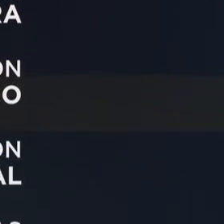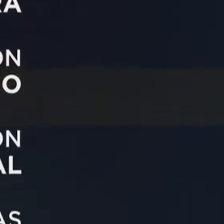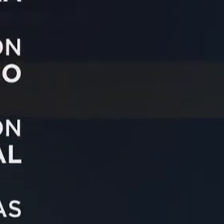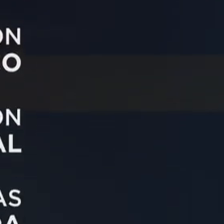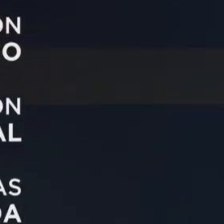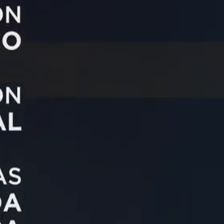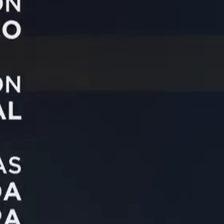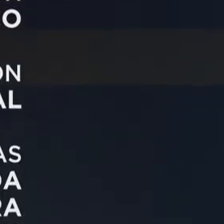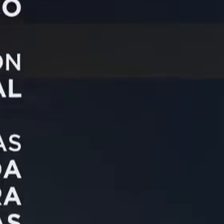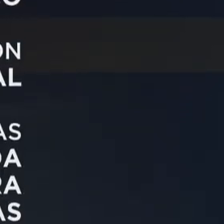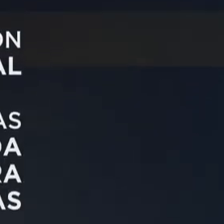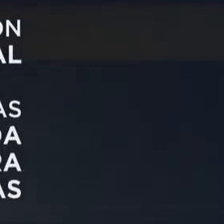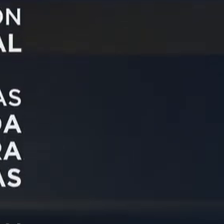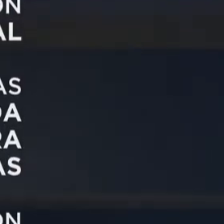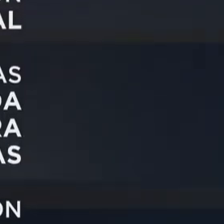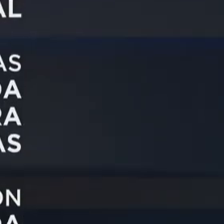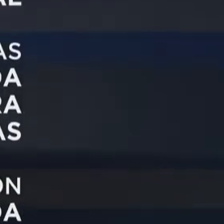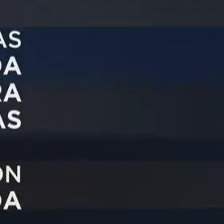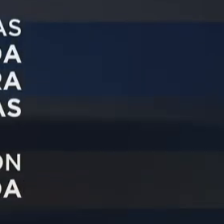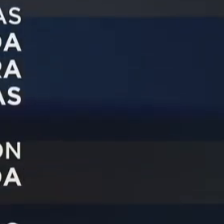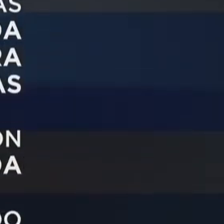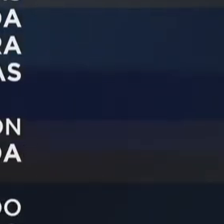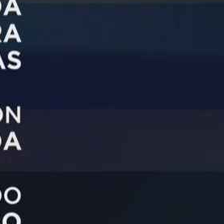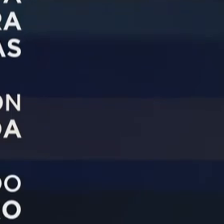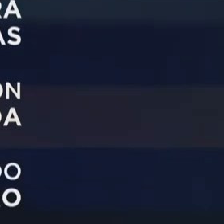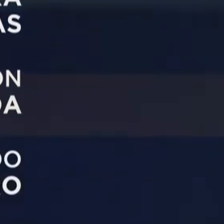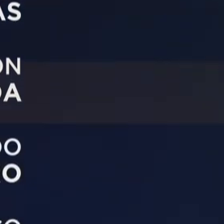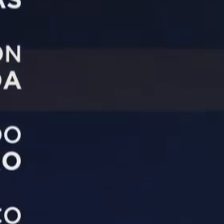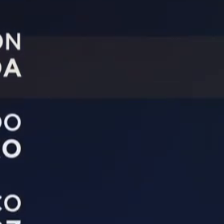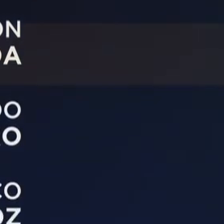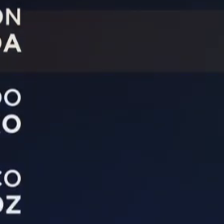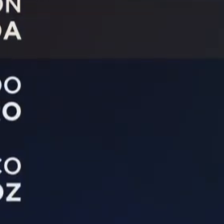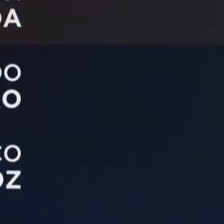Chao. Chao.